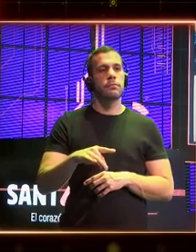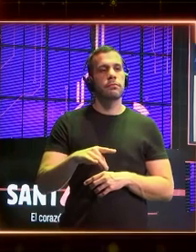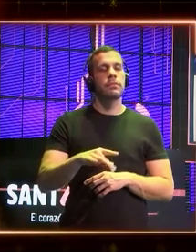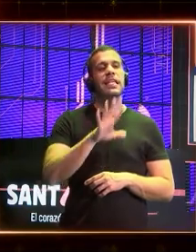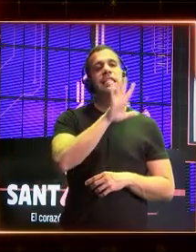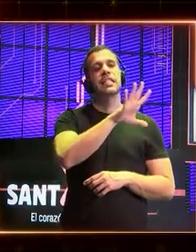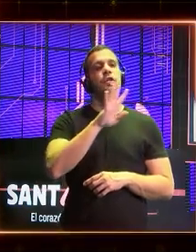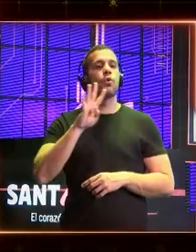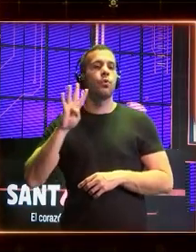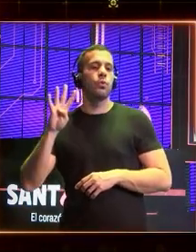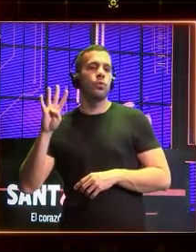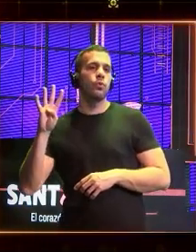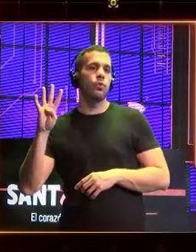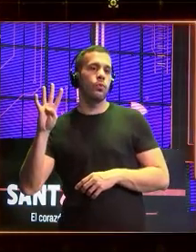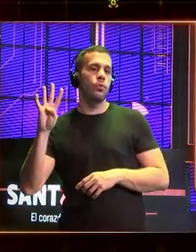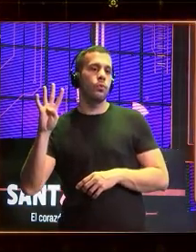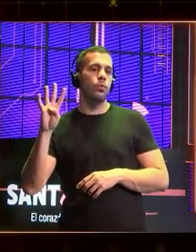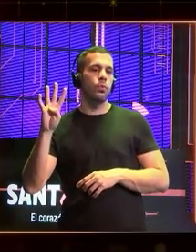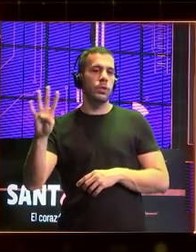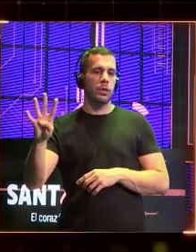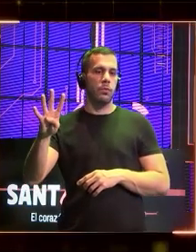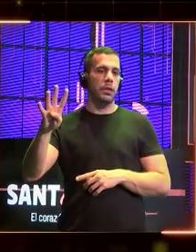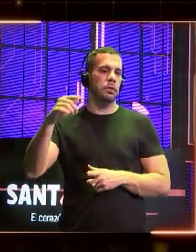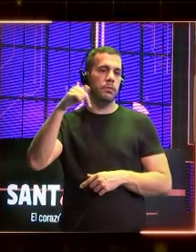en el mundo en año presente?